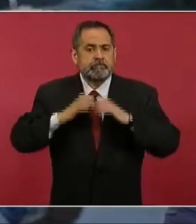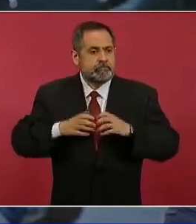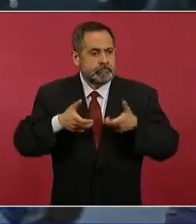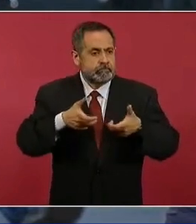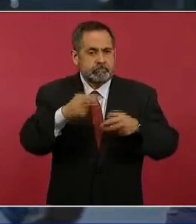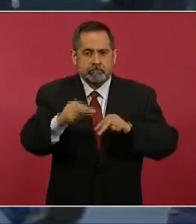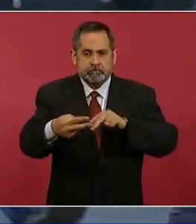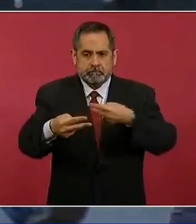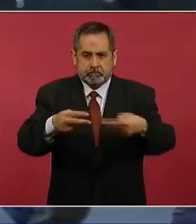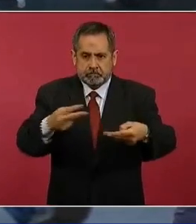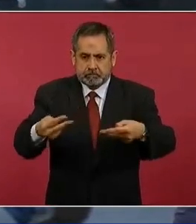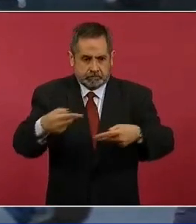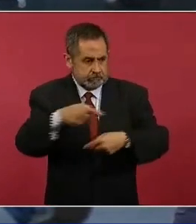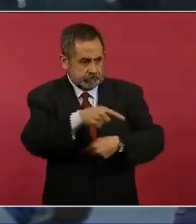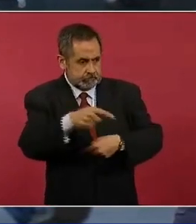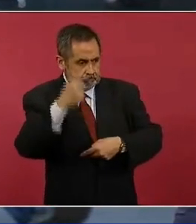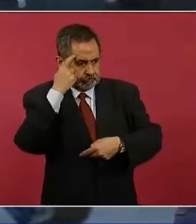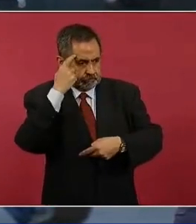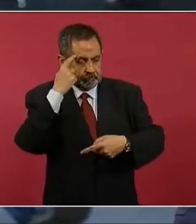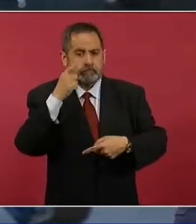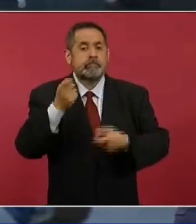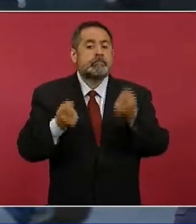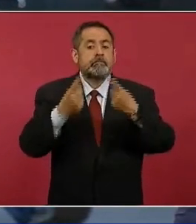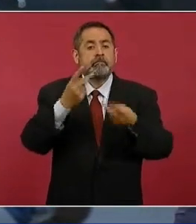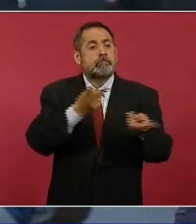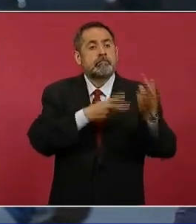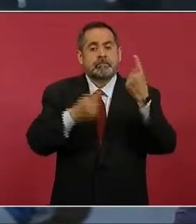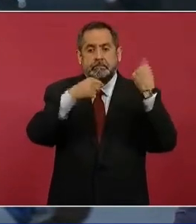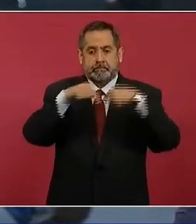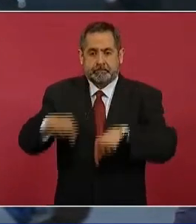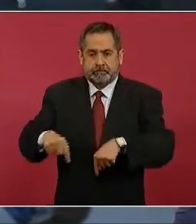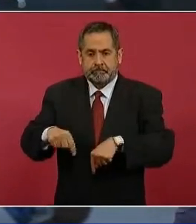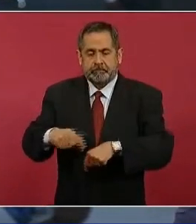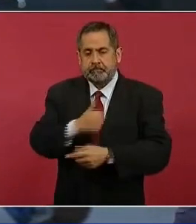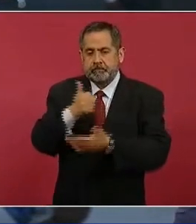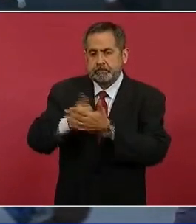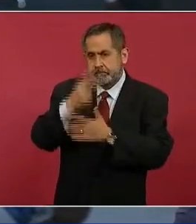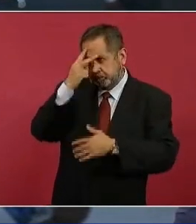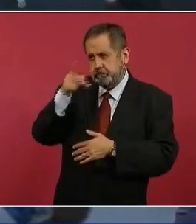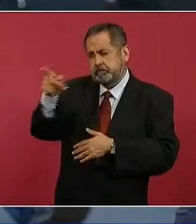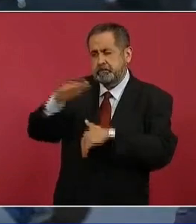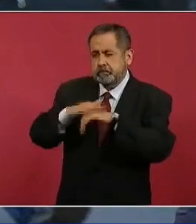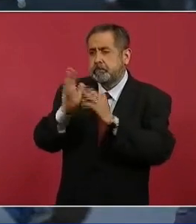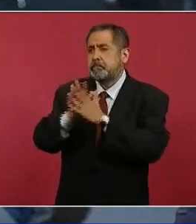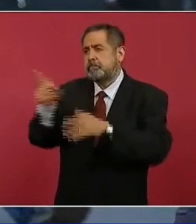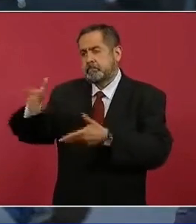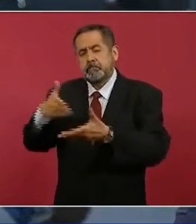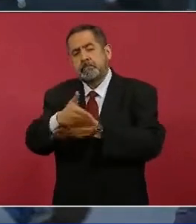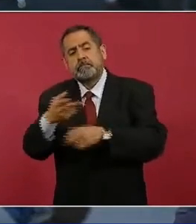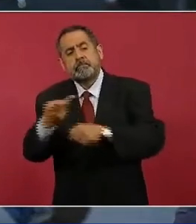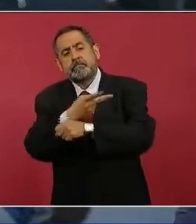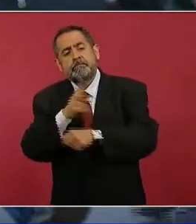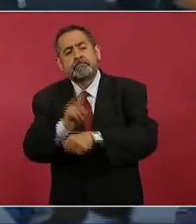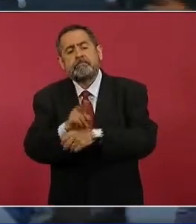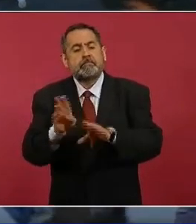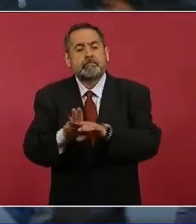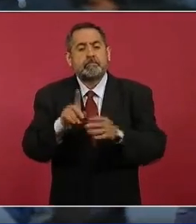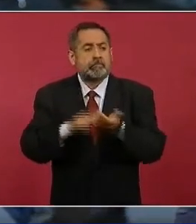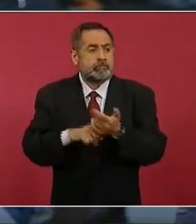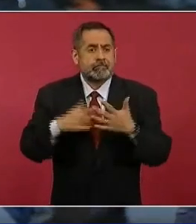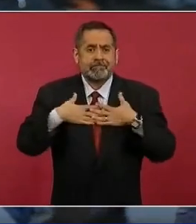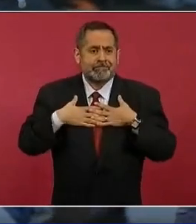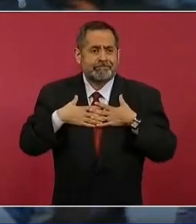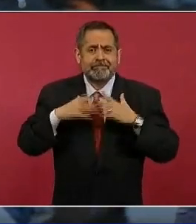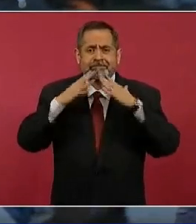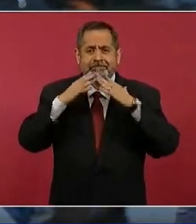de Armas. Otros más incluso llegaron aquí a la Ciudad de México para solicitarle a usted que haya una intervención para evitar que ellos sean sacados